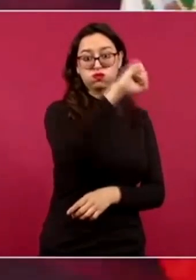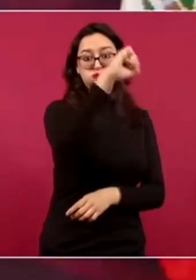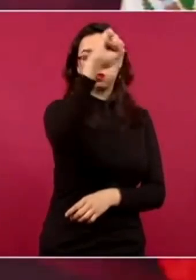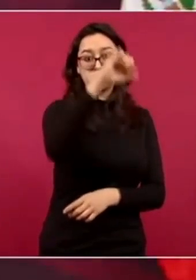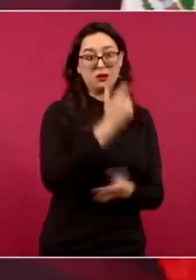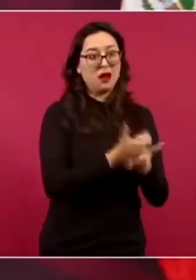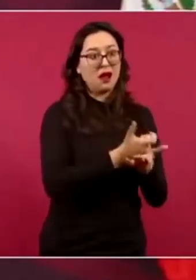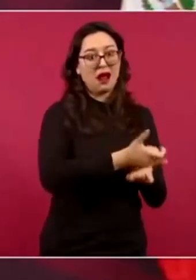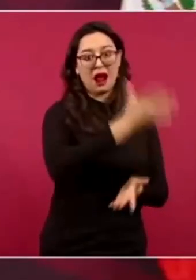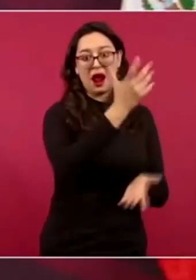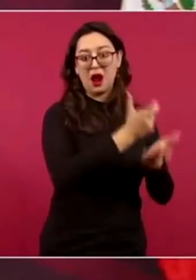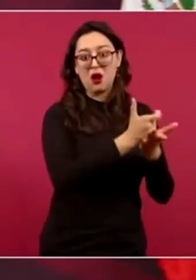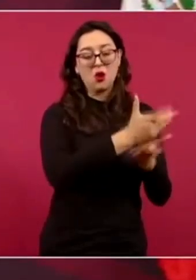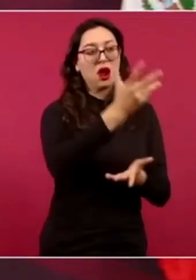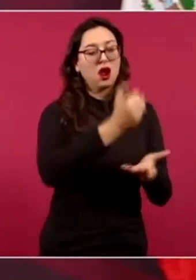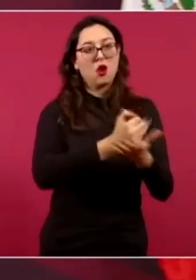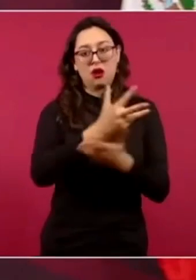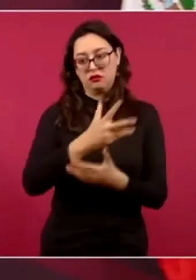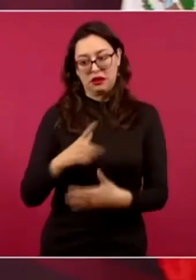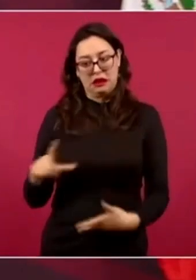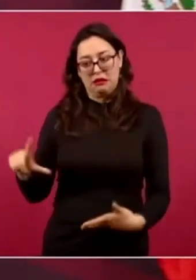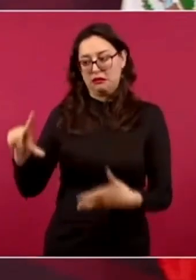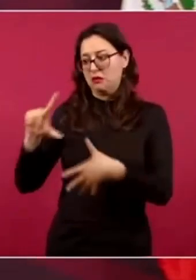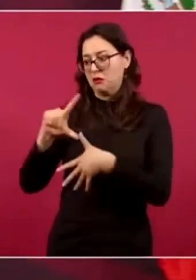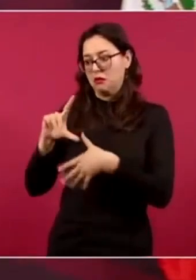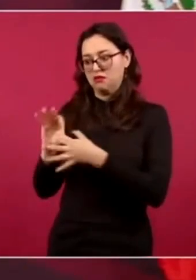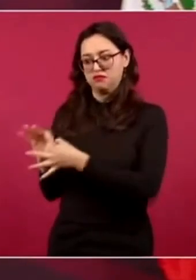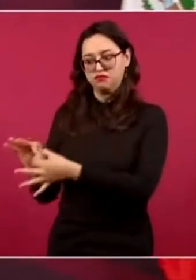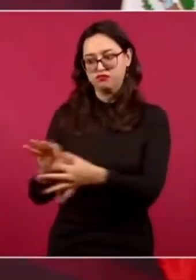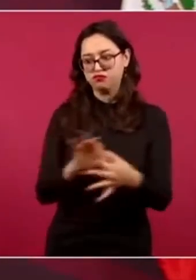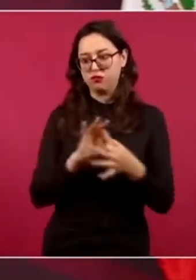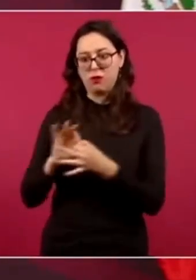básicamente o sea porque